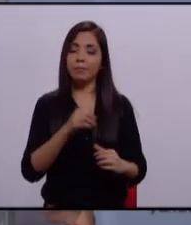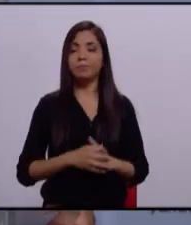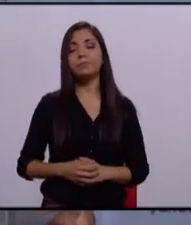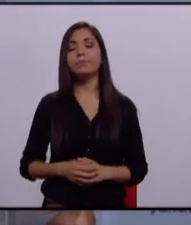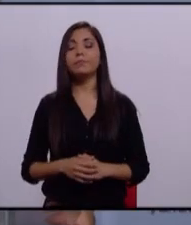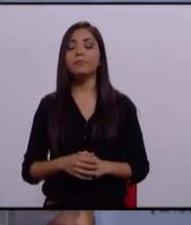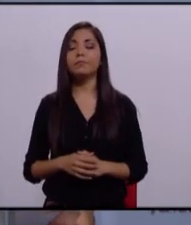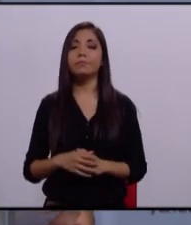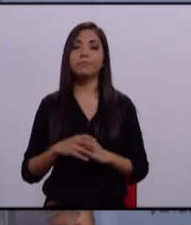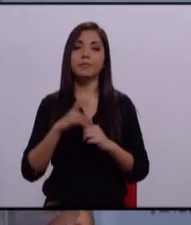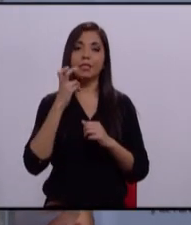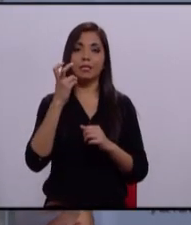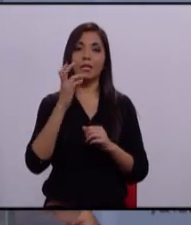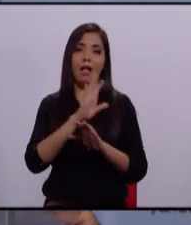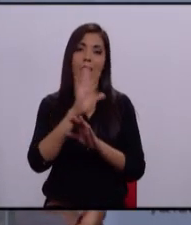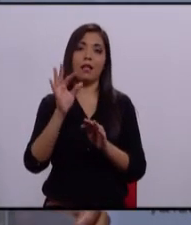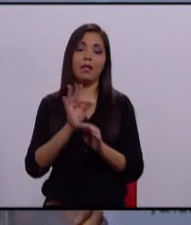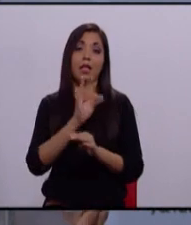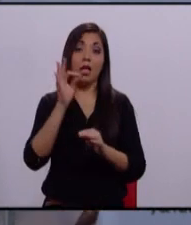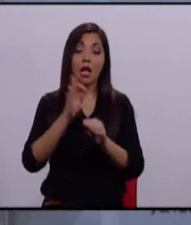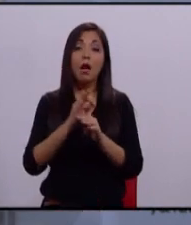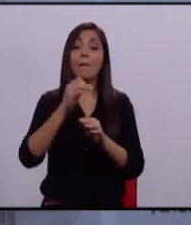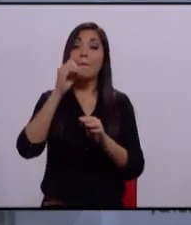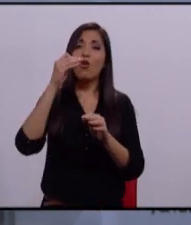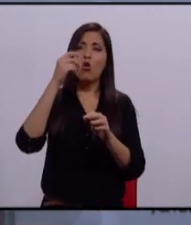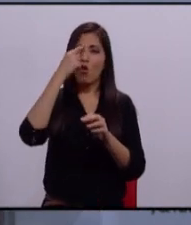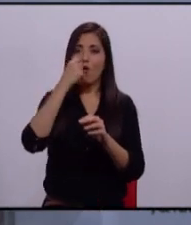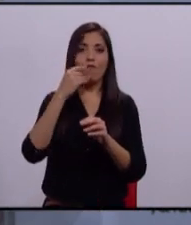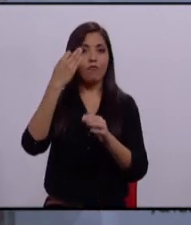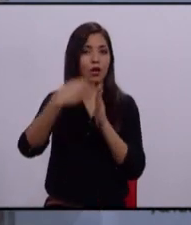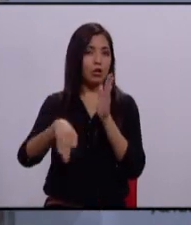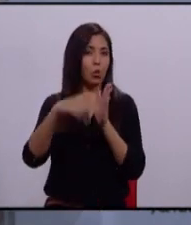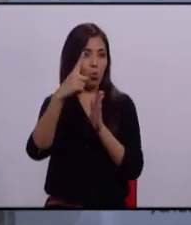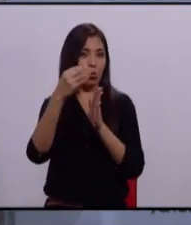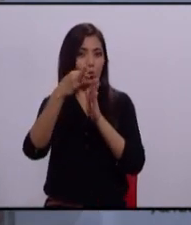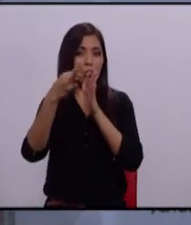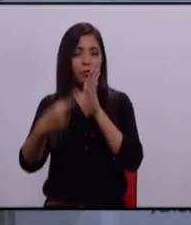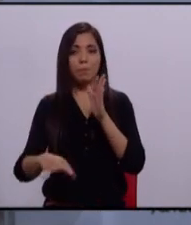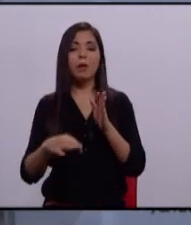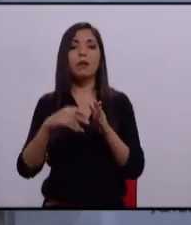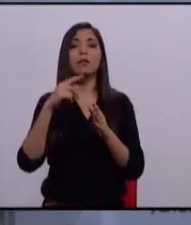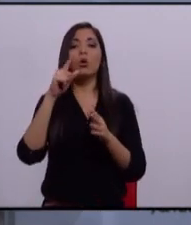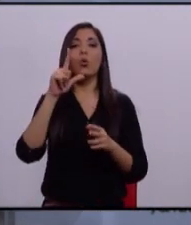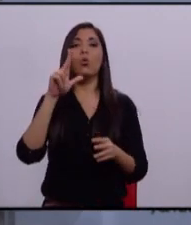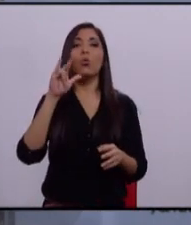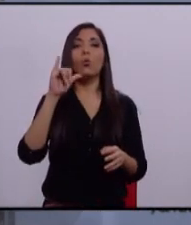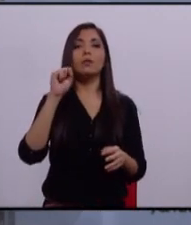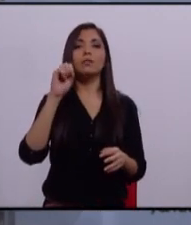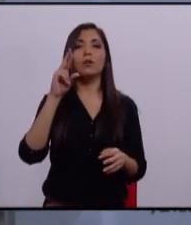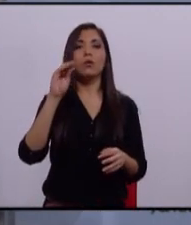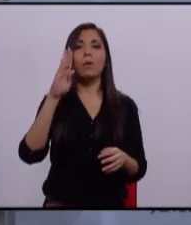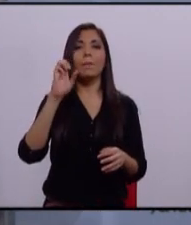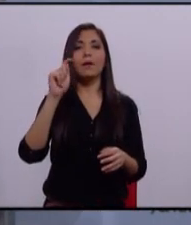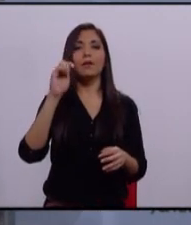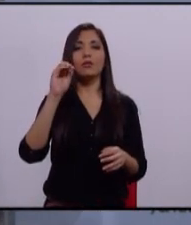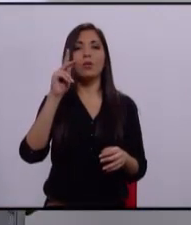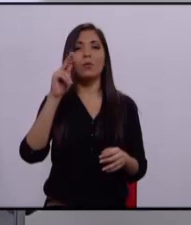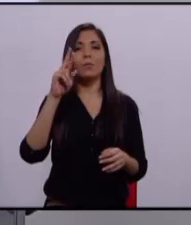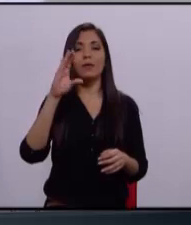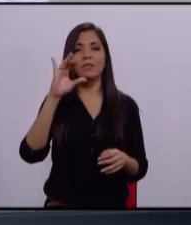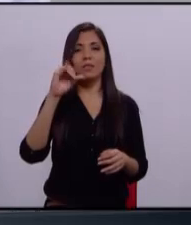Concluimos esta ronda de réplica con el candidato del Partido Humanista Luis Roberto Preciado Zavala.